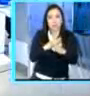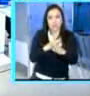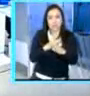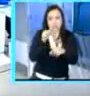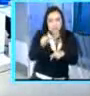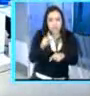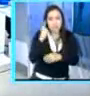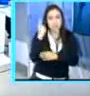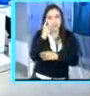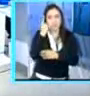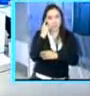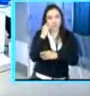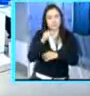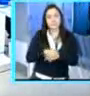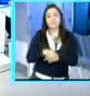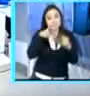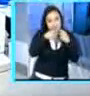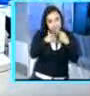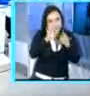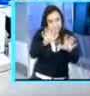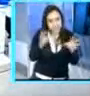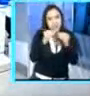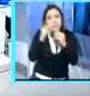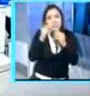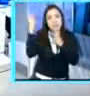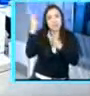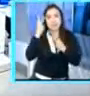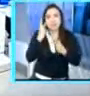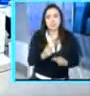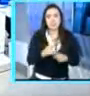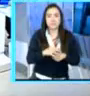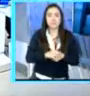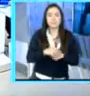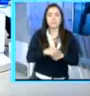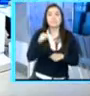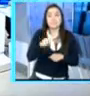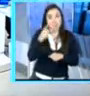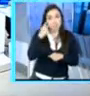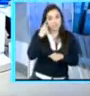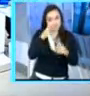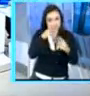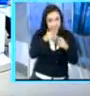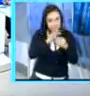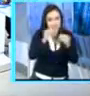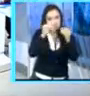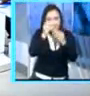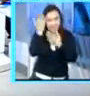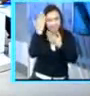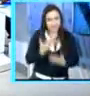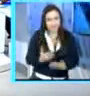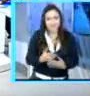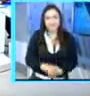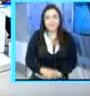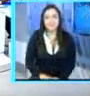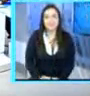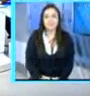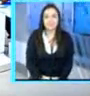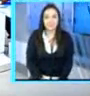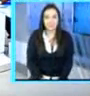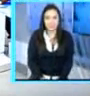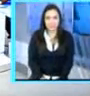Claro, yo creo que es el momento de ir a un corte. Vamos a regresar con ustedes, por supuesto, para nuestra audiencia. Mucha más información, pero vamos a un corte, Anissa.